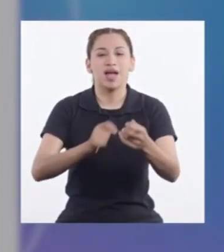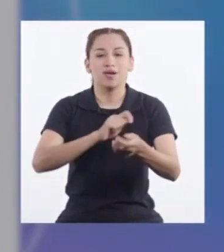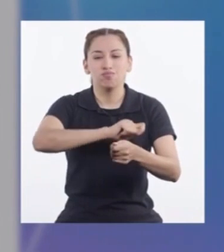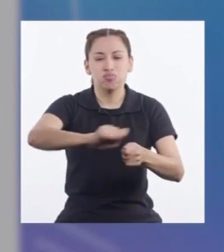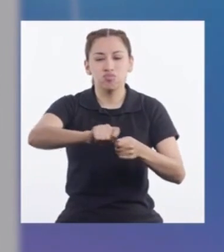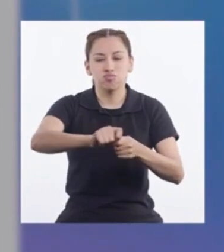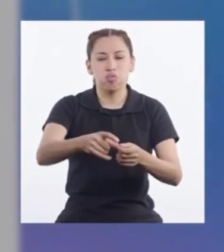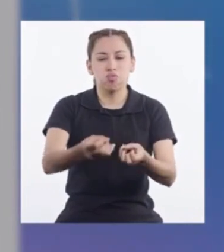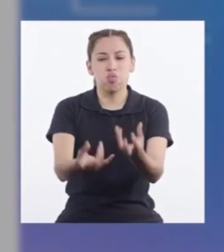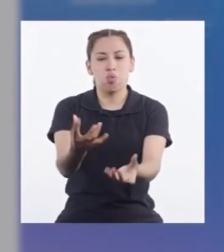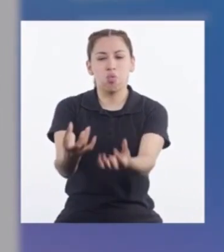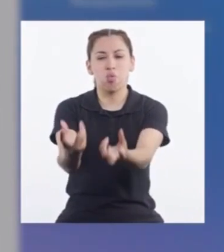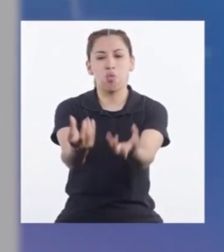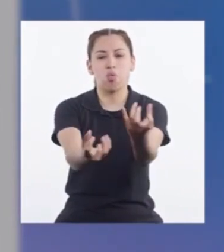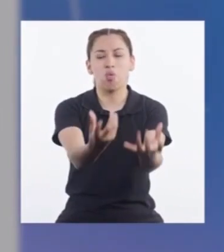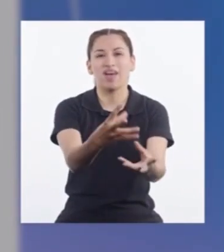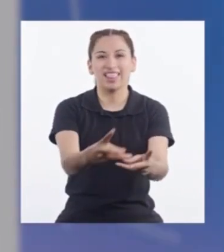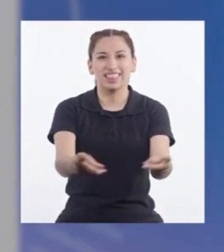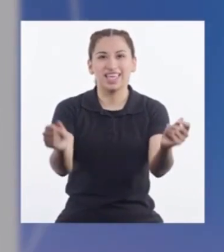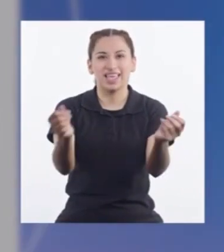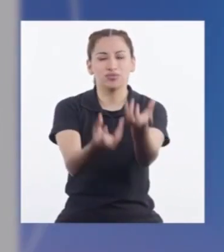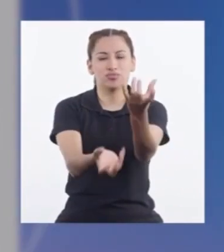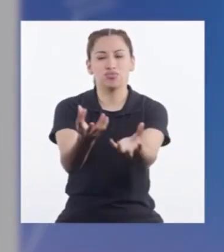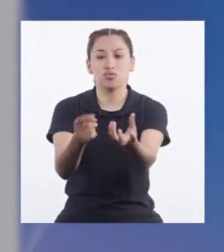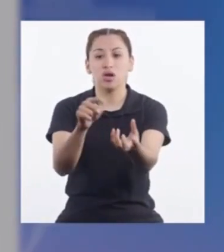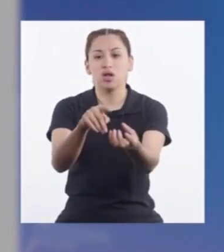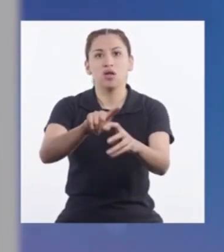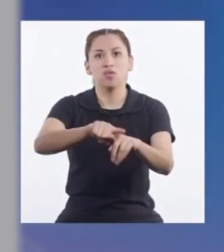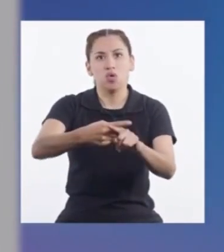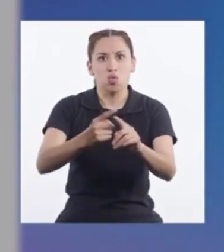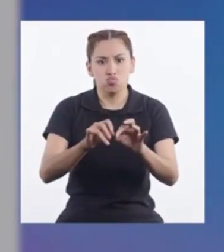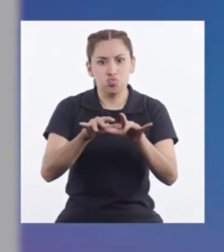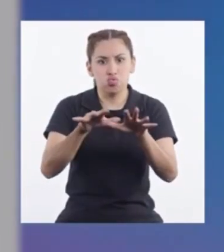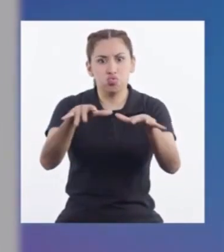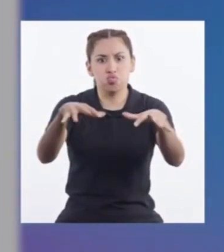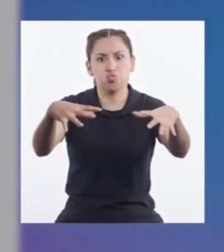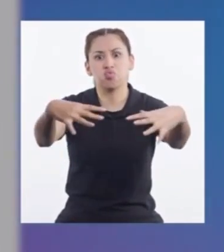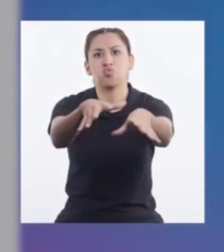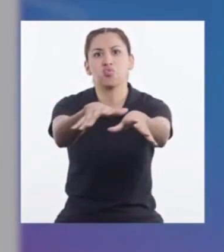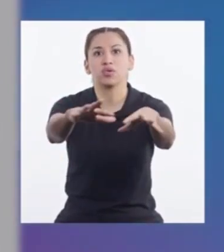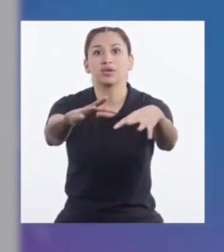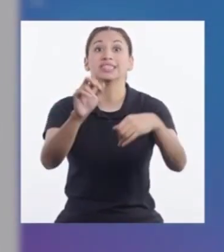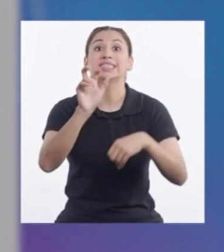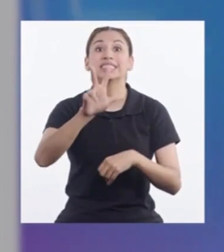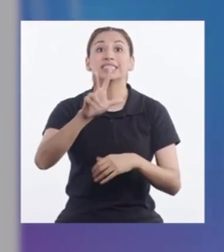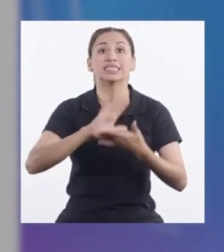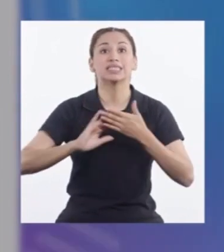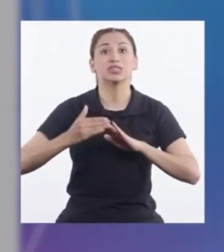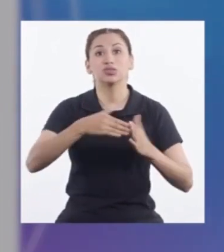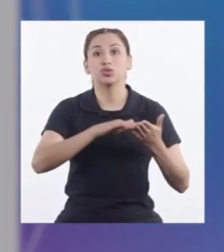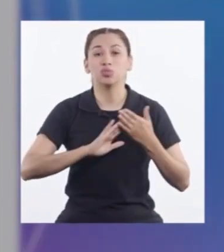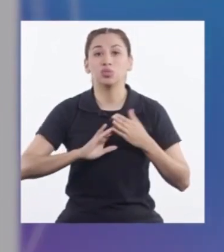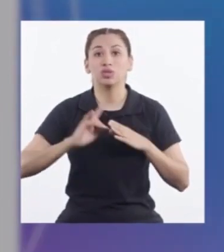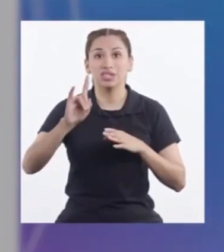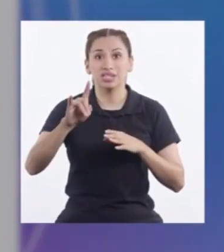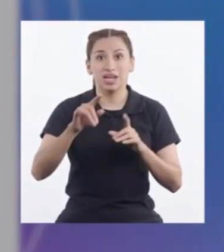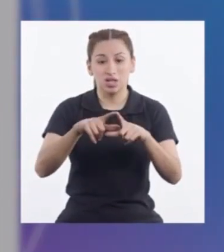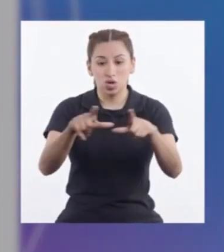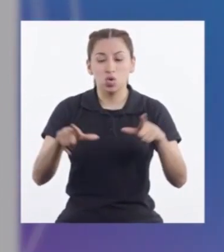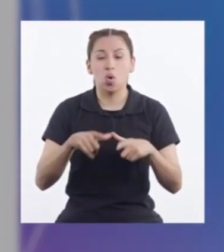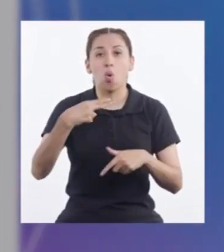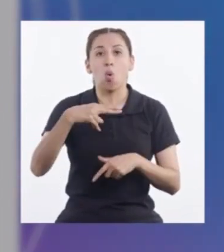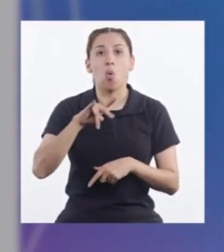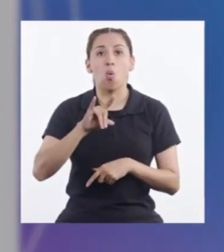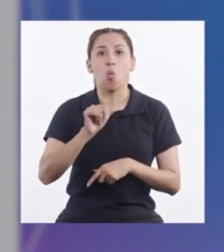territorios Agrícolas Y pusieron En riesgo A tres comunidades Del distrito